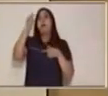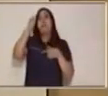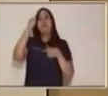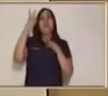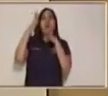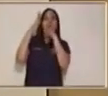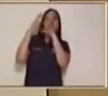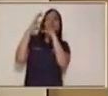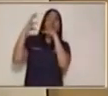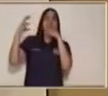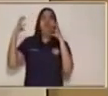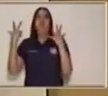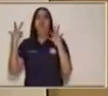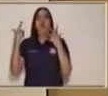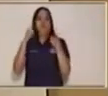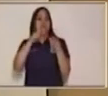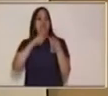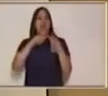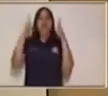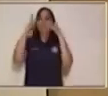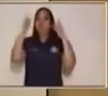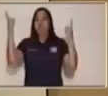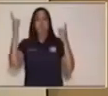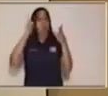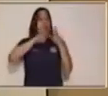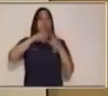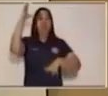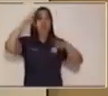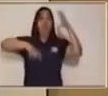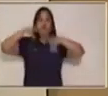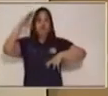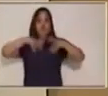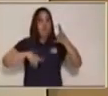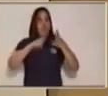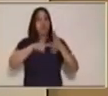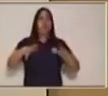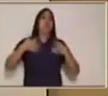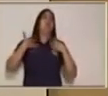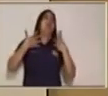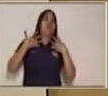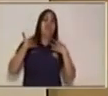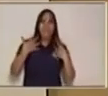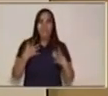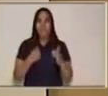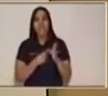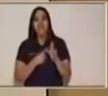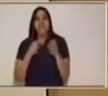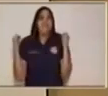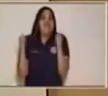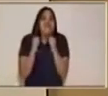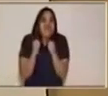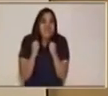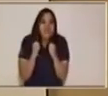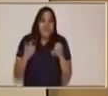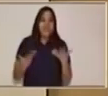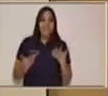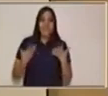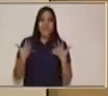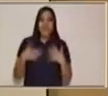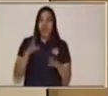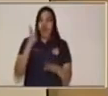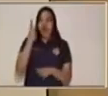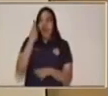en las nubes, en el sol, en la lluvia, en el calor, en el frío. Te das cuenta